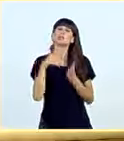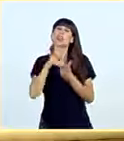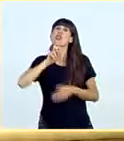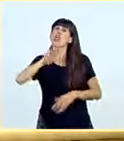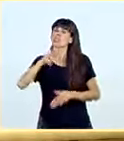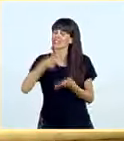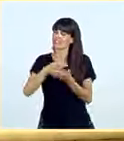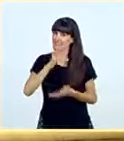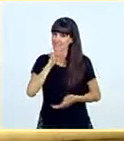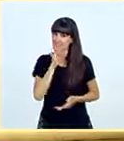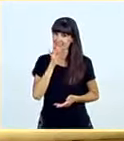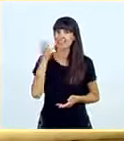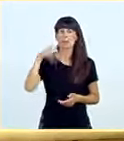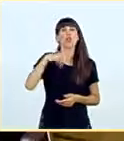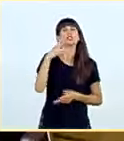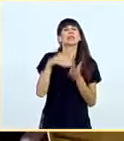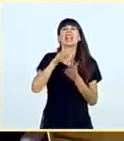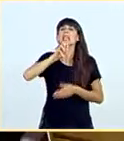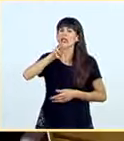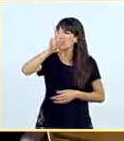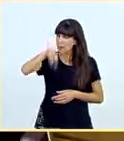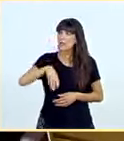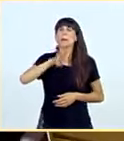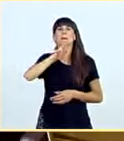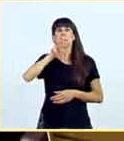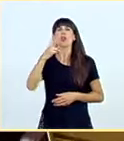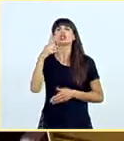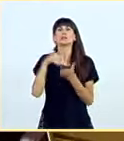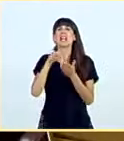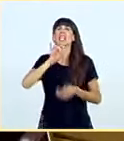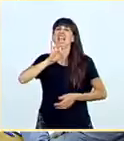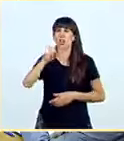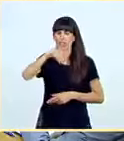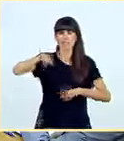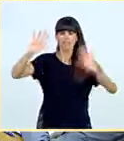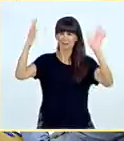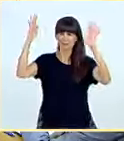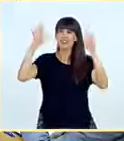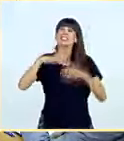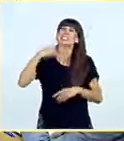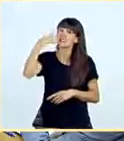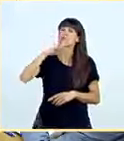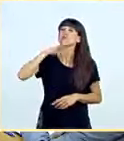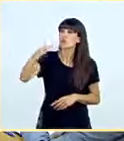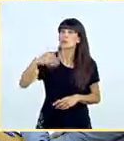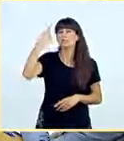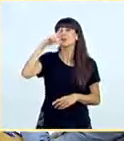los del Partido Popular del 2013, los del Partido Popular del 2014. ¿Y sabe por qué, señora Heredia? ¿Y sabe